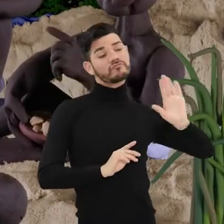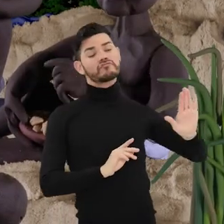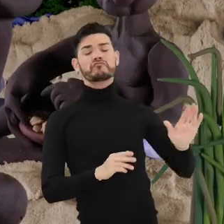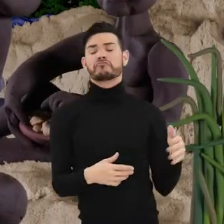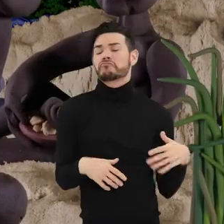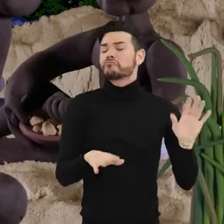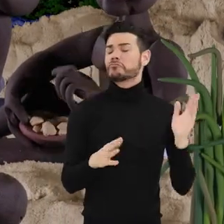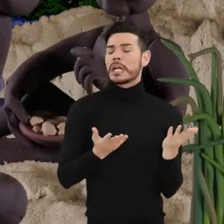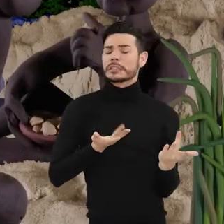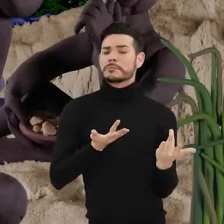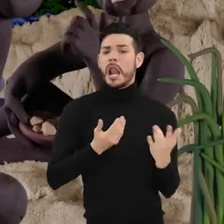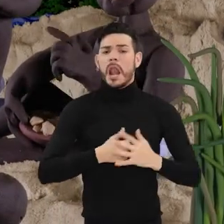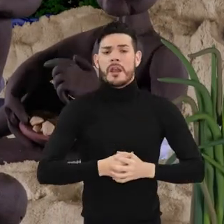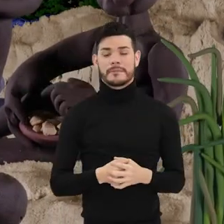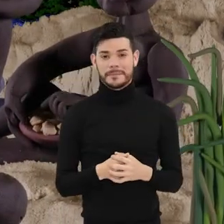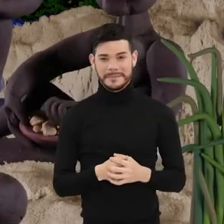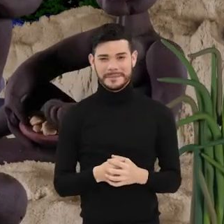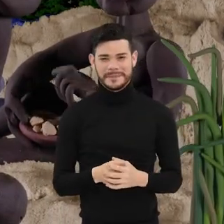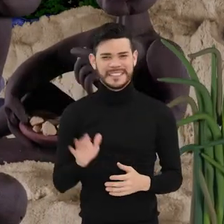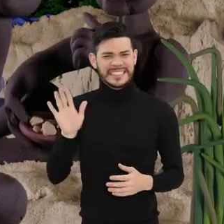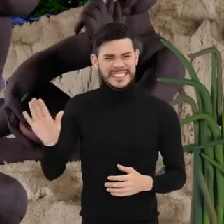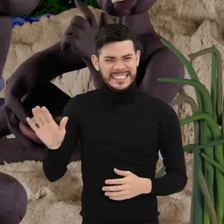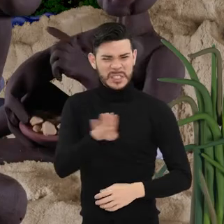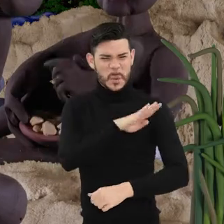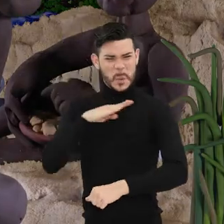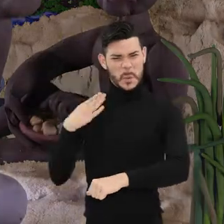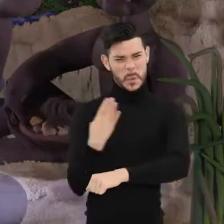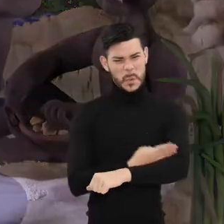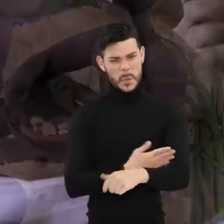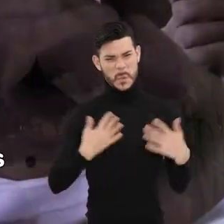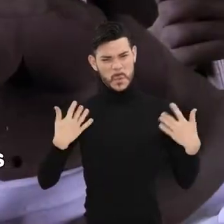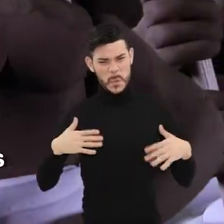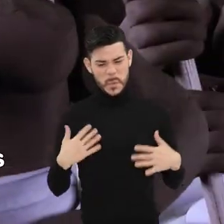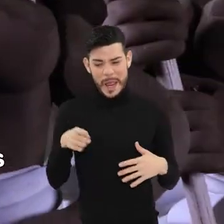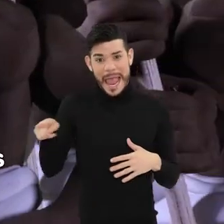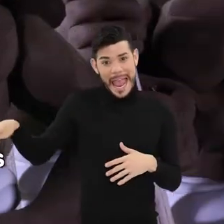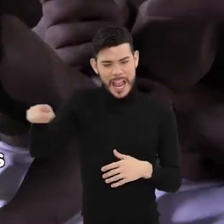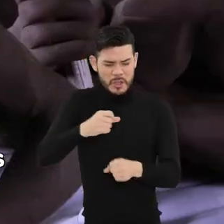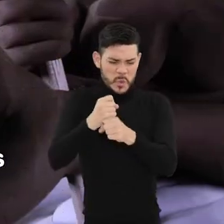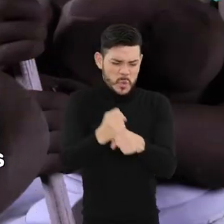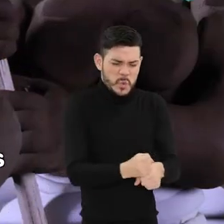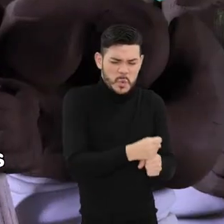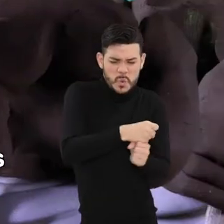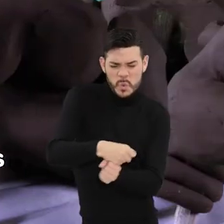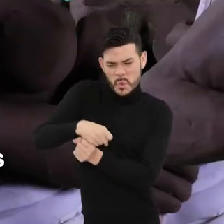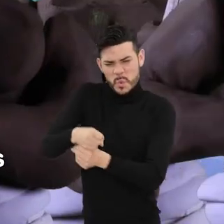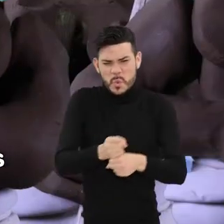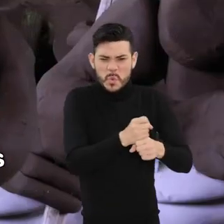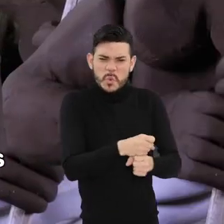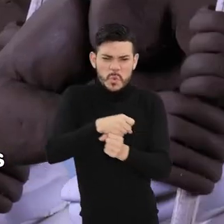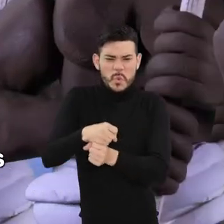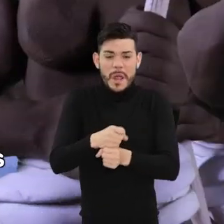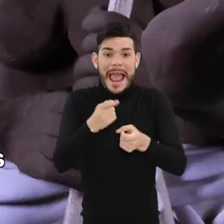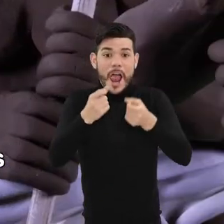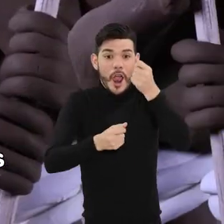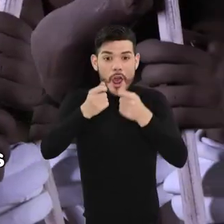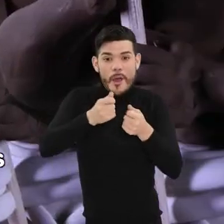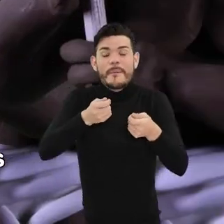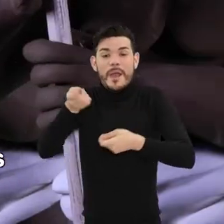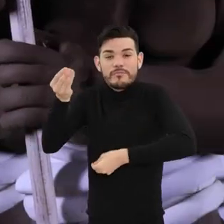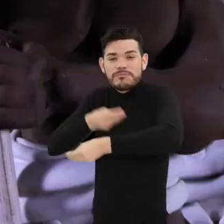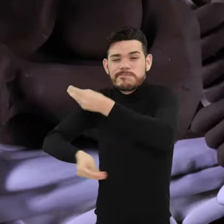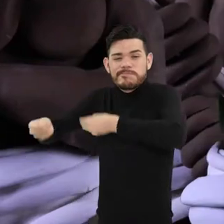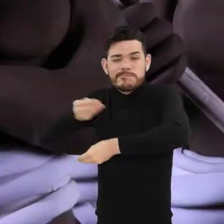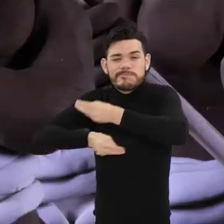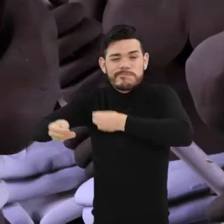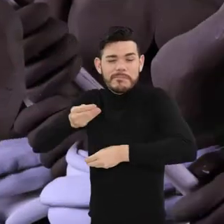obligaban a los viajeros a moldarse a sus tiempos sin necesidades. Con su enorme fortaleza física, los Bogas movieron la economía